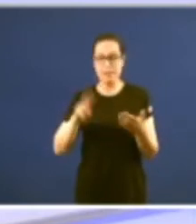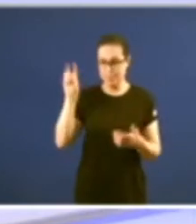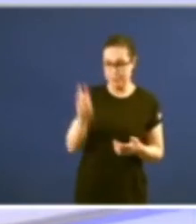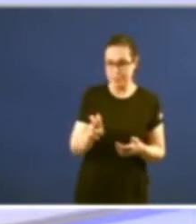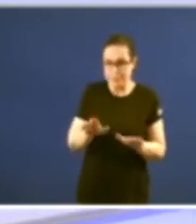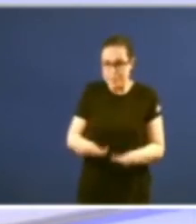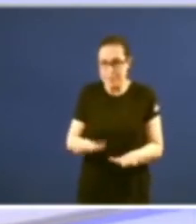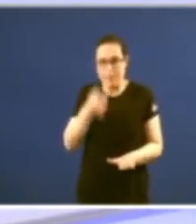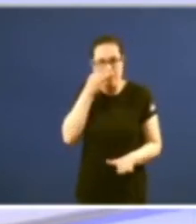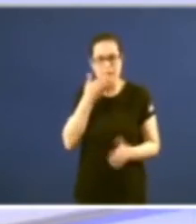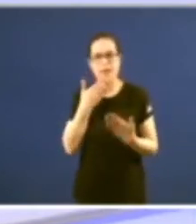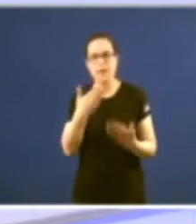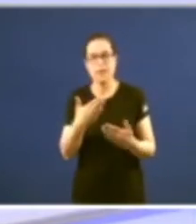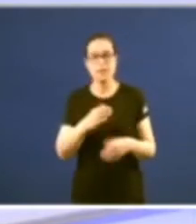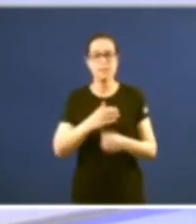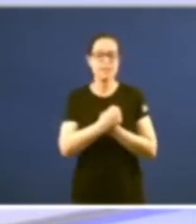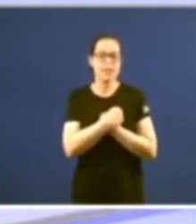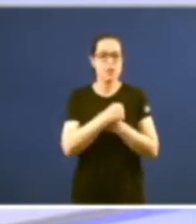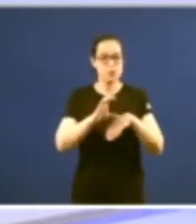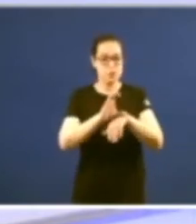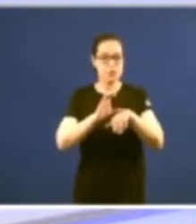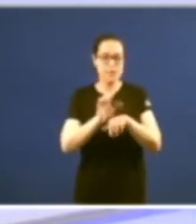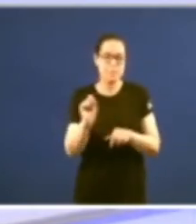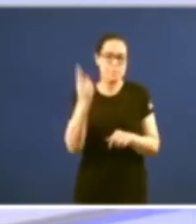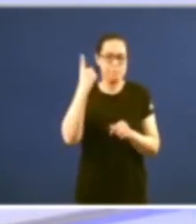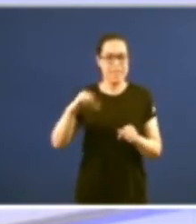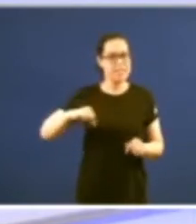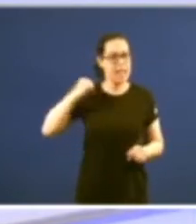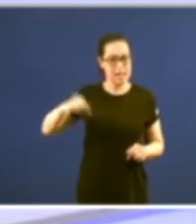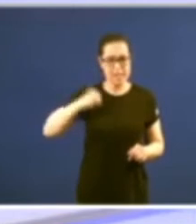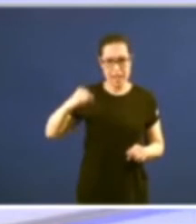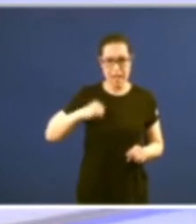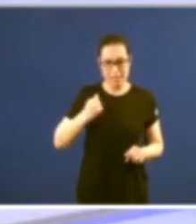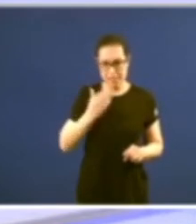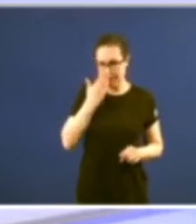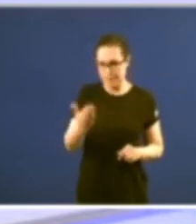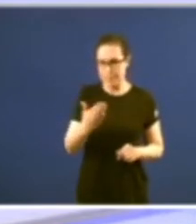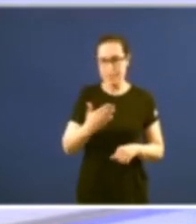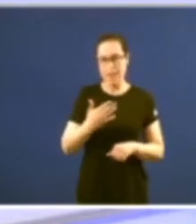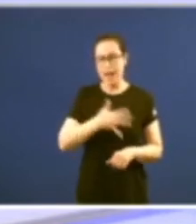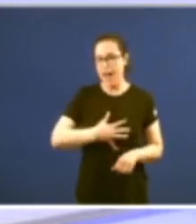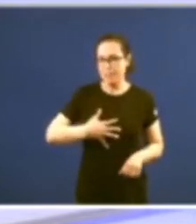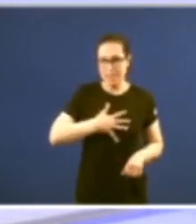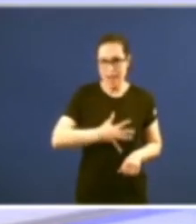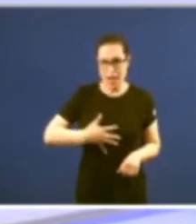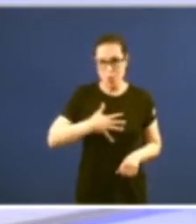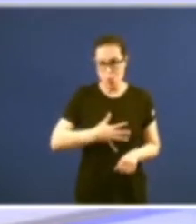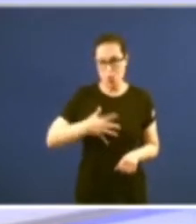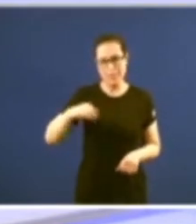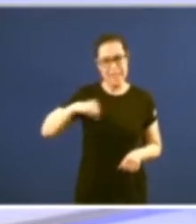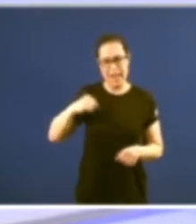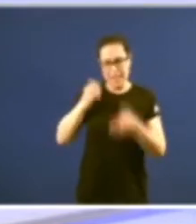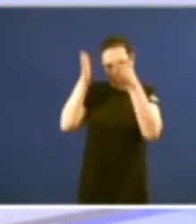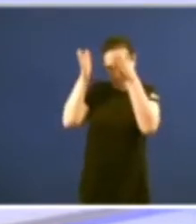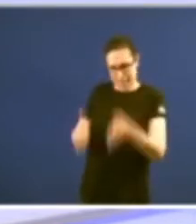queridos conselleiros en especial o de sanidade estamos encantados sobre todo por ti o de sanidade que boa